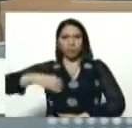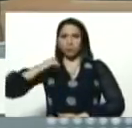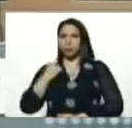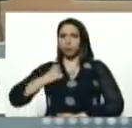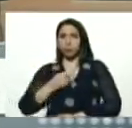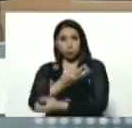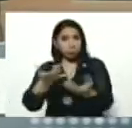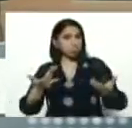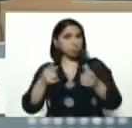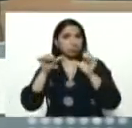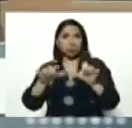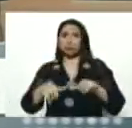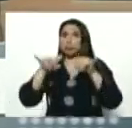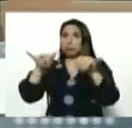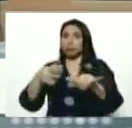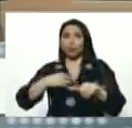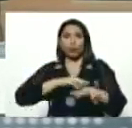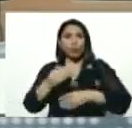y así ha sido,